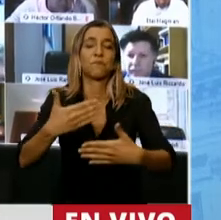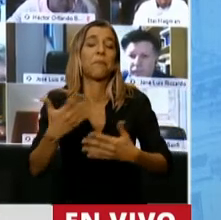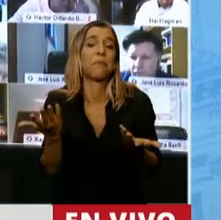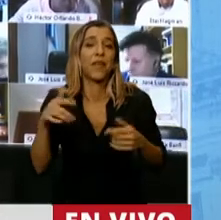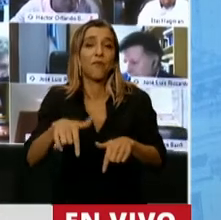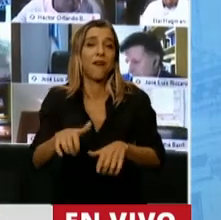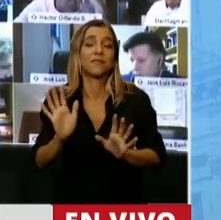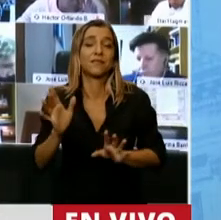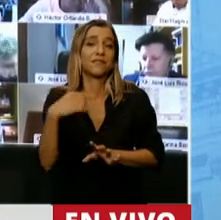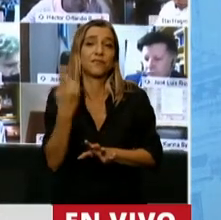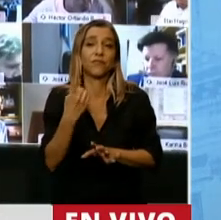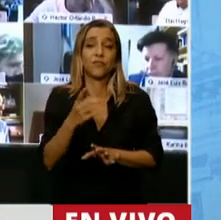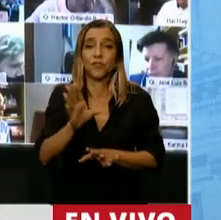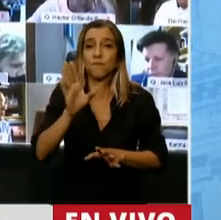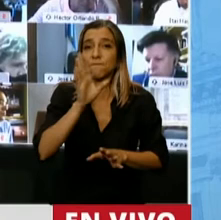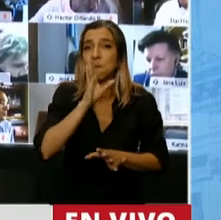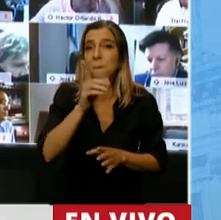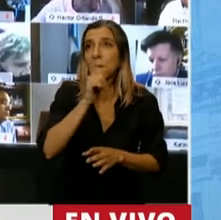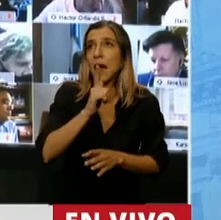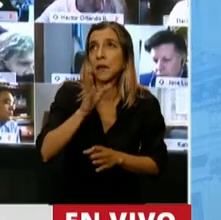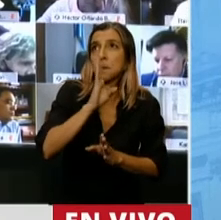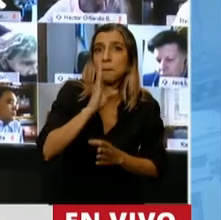y sus personeros políticos.